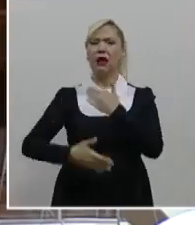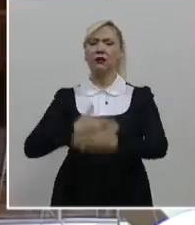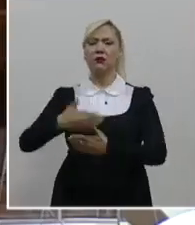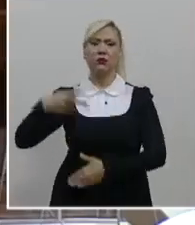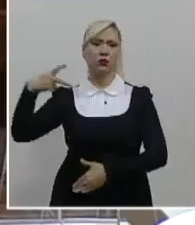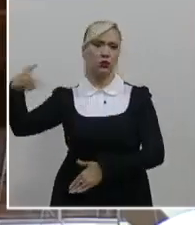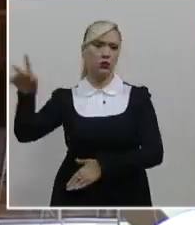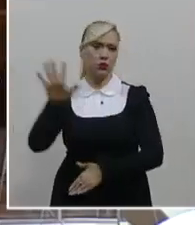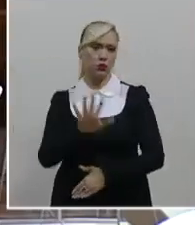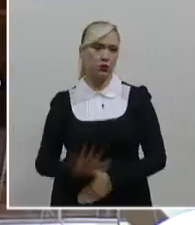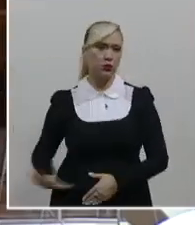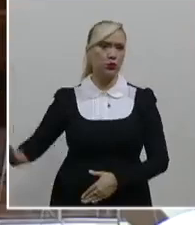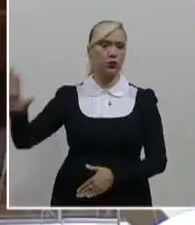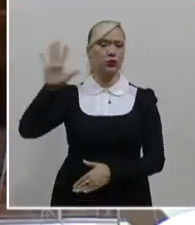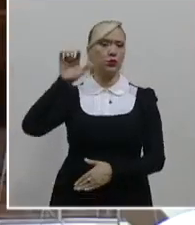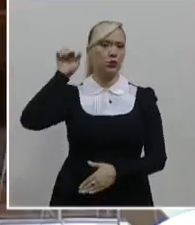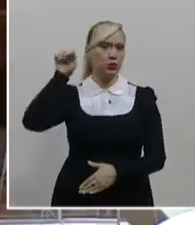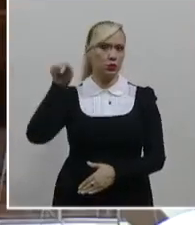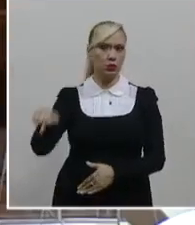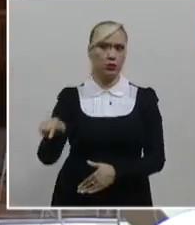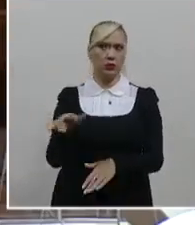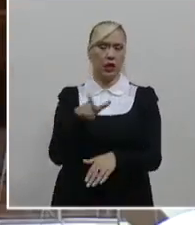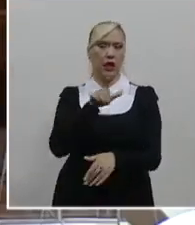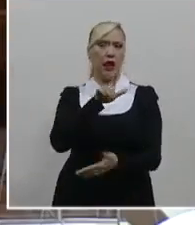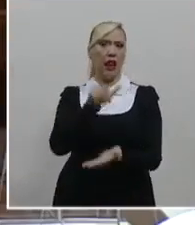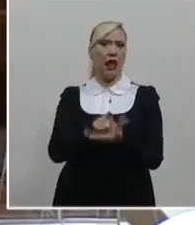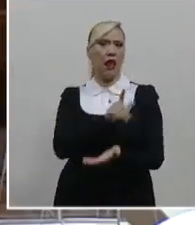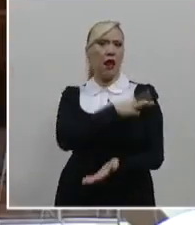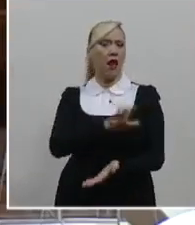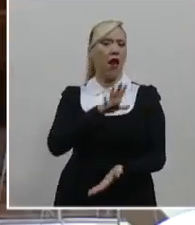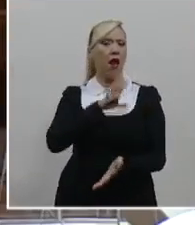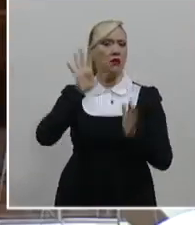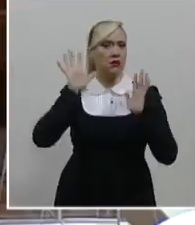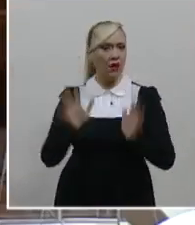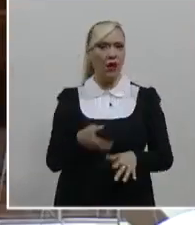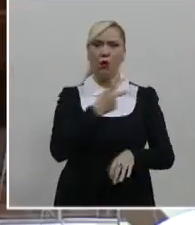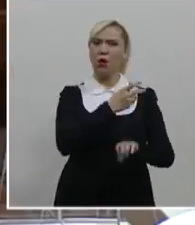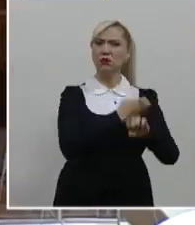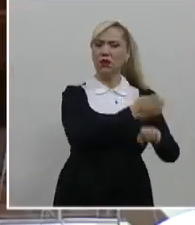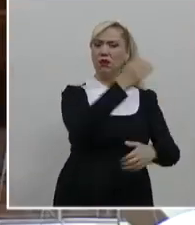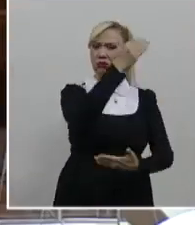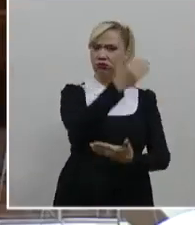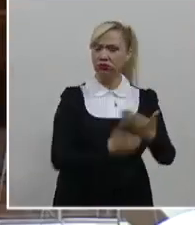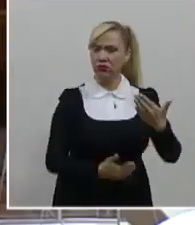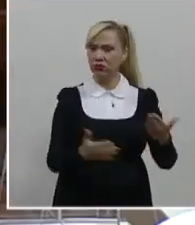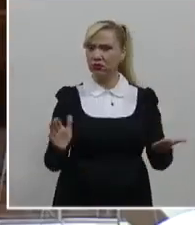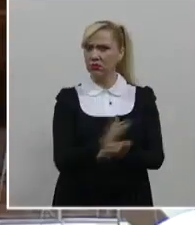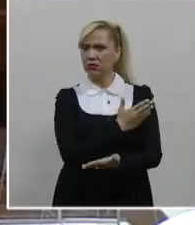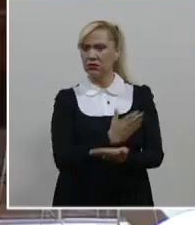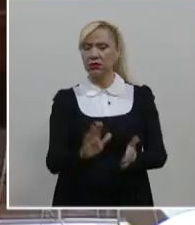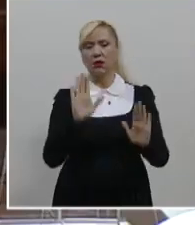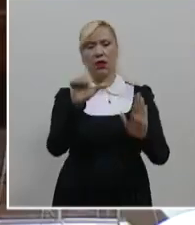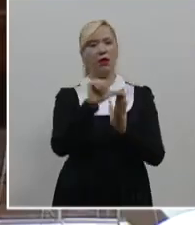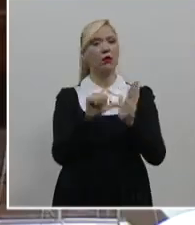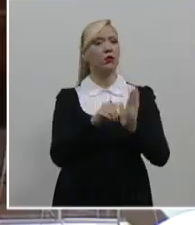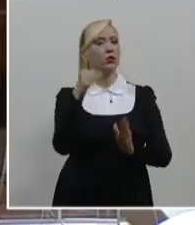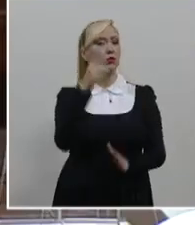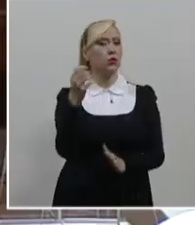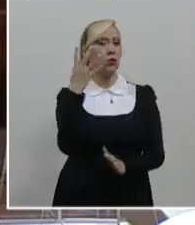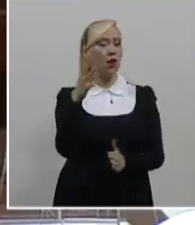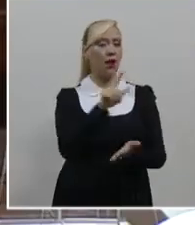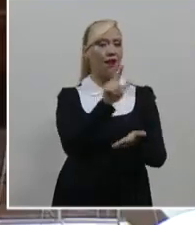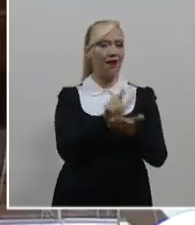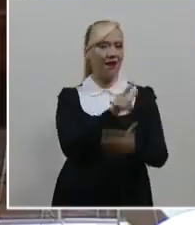a la prevista en la Ley General de la Materia. En dichos precedentes se destacó que el artículo 104 de la Ley General de Archivos